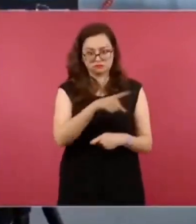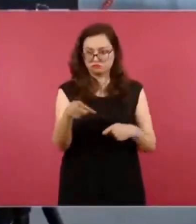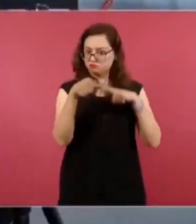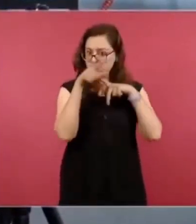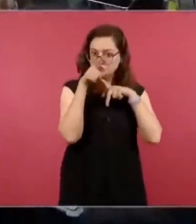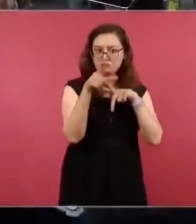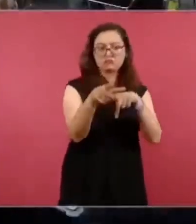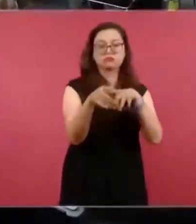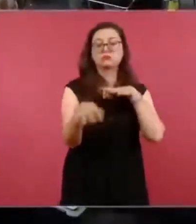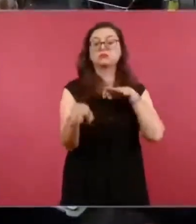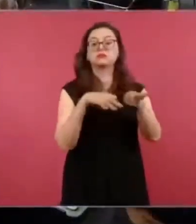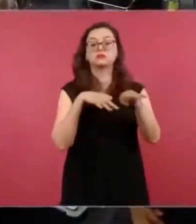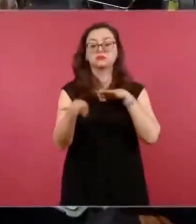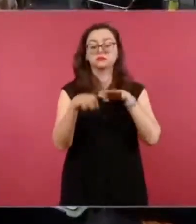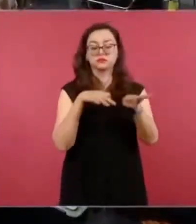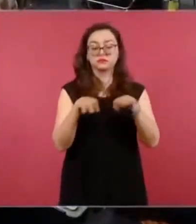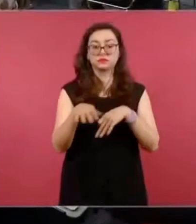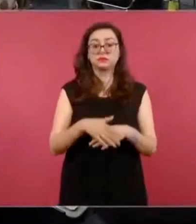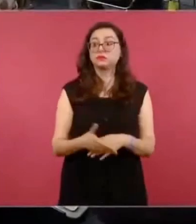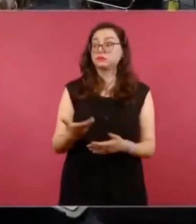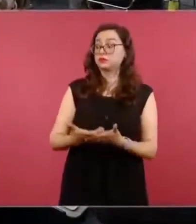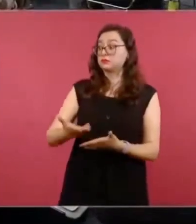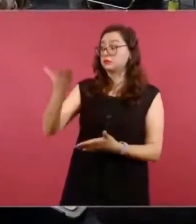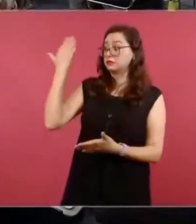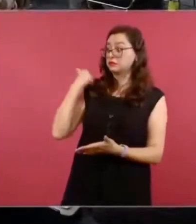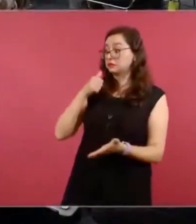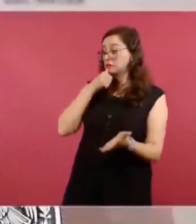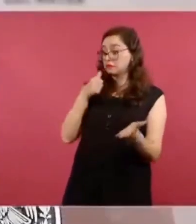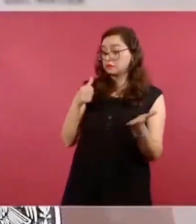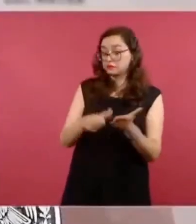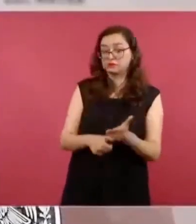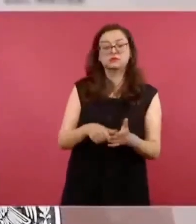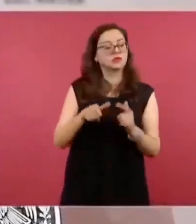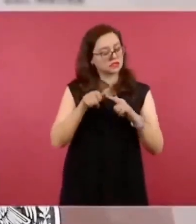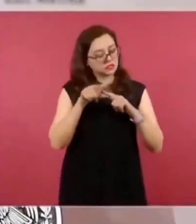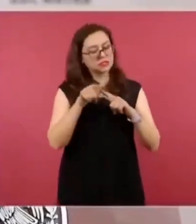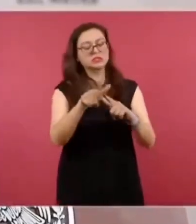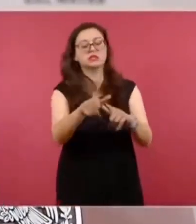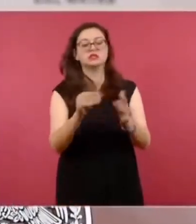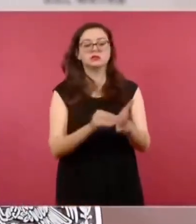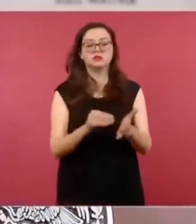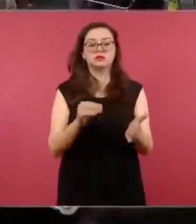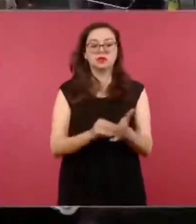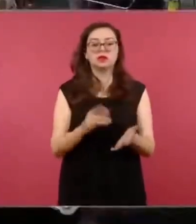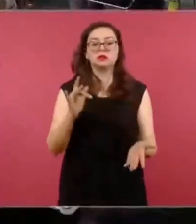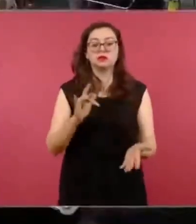en eso, no hemos cerrado ese expediente. correcto. Gracias, señor presidente, muy amable. Gracias. Gracias. Gracias.